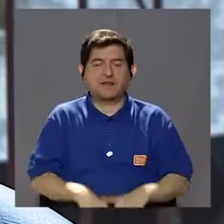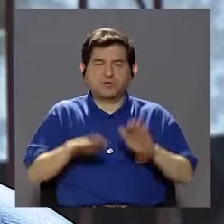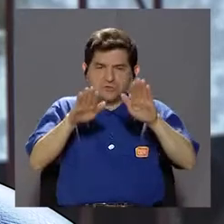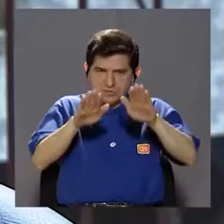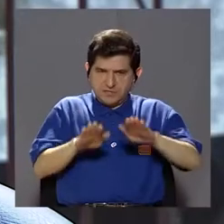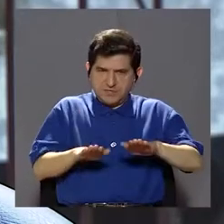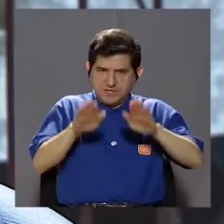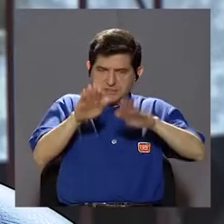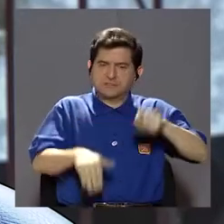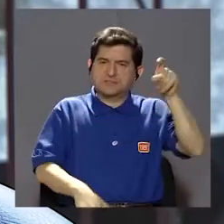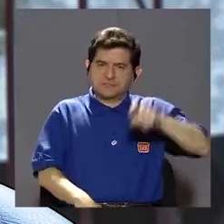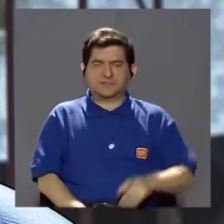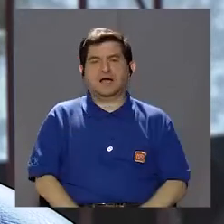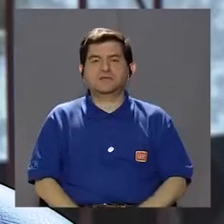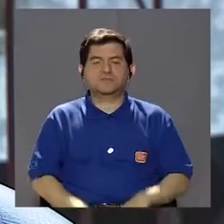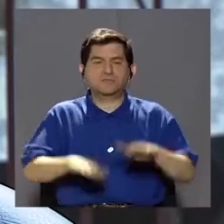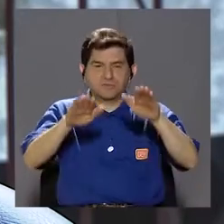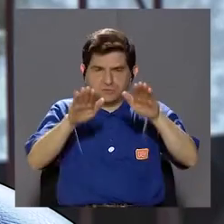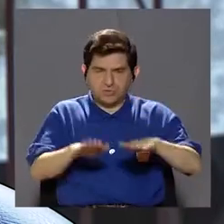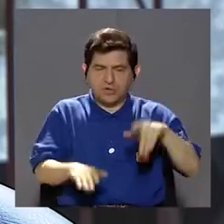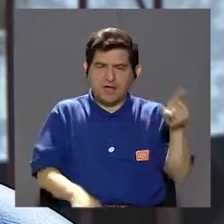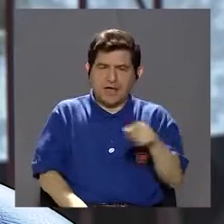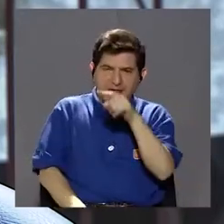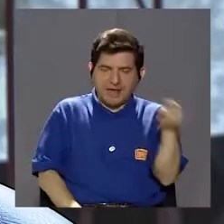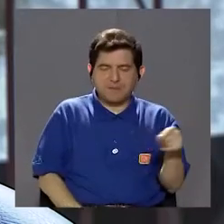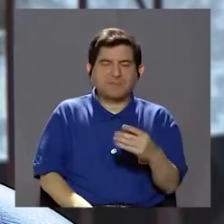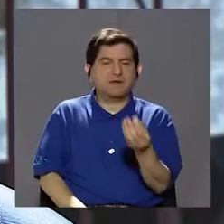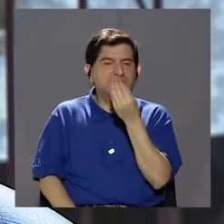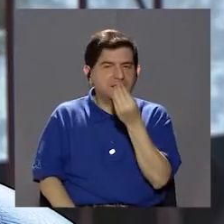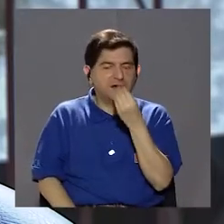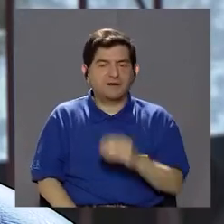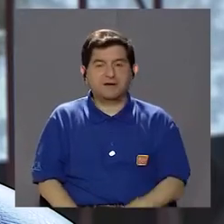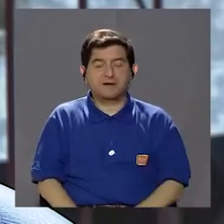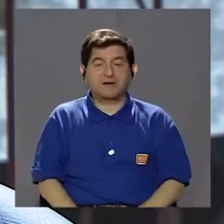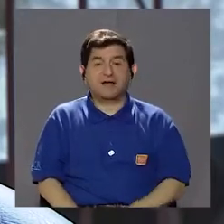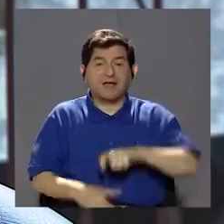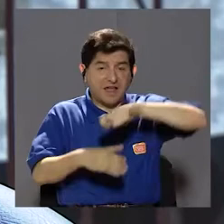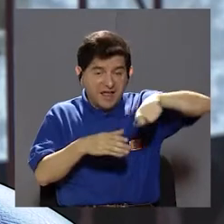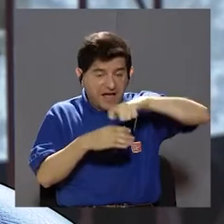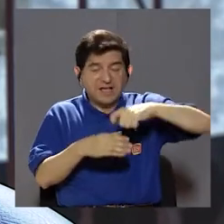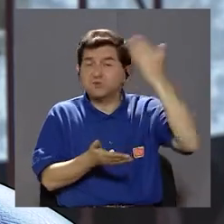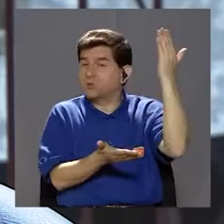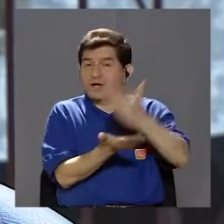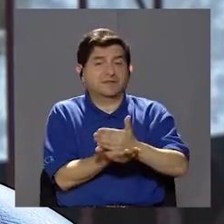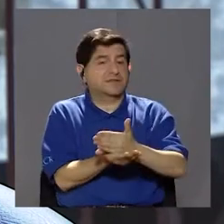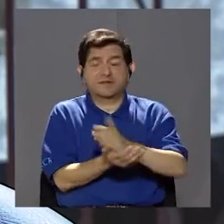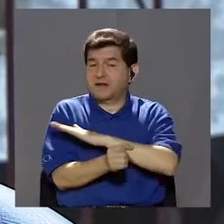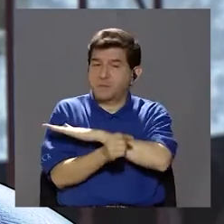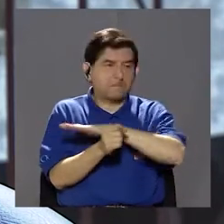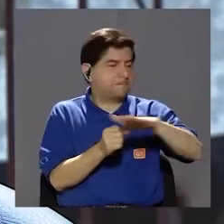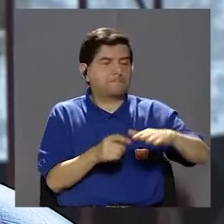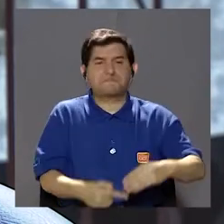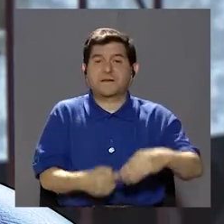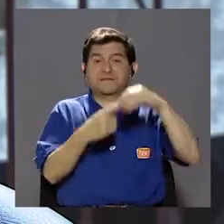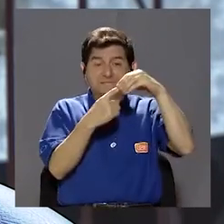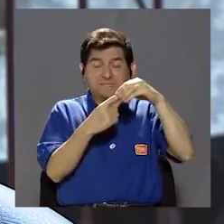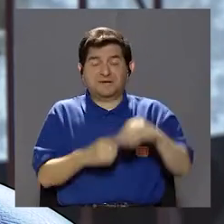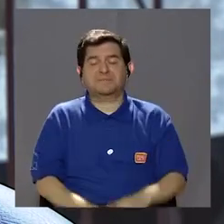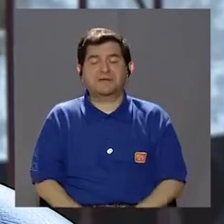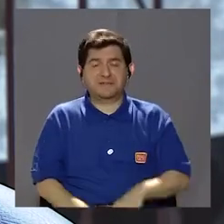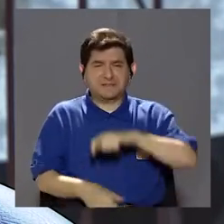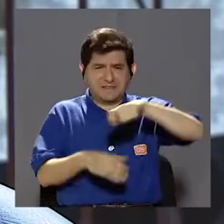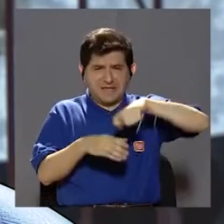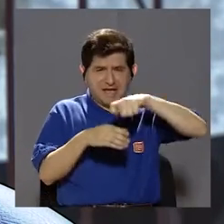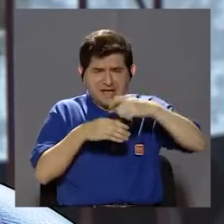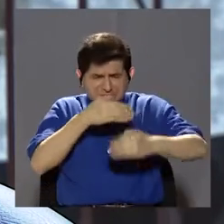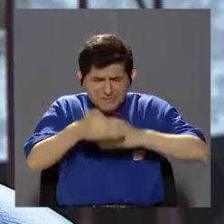tenemos que darle un descanso al riñón, le damos descanso, quitando ciertos alimentos, las azúcares, hay que suspenderlas del todo, principalmente las